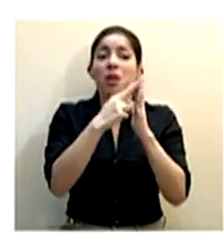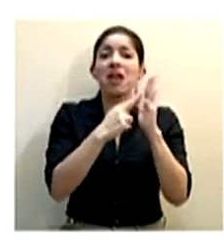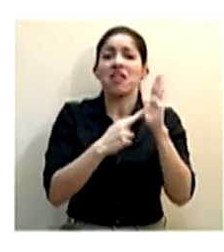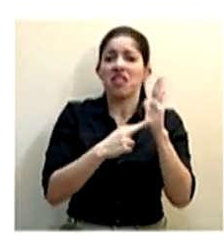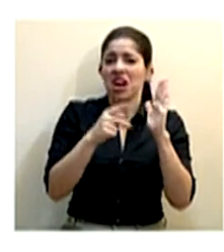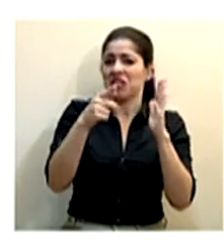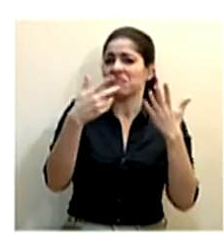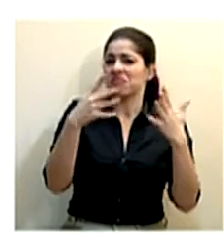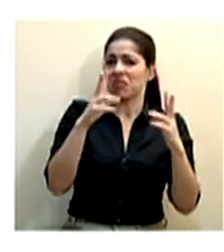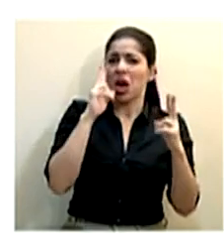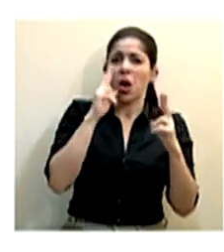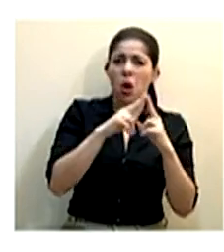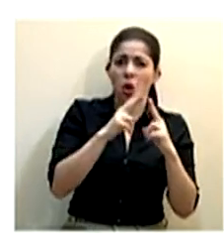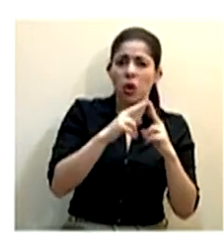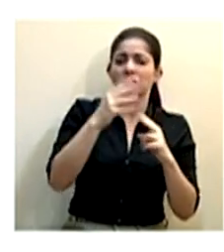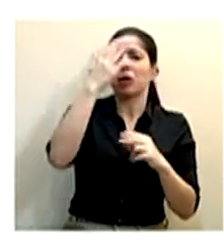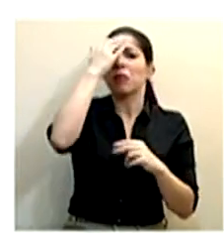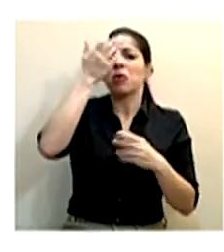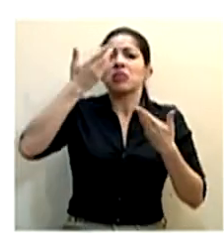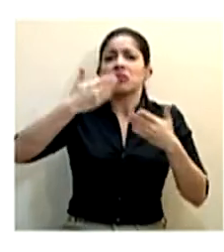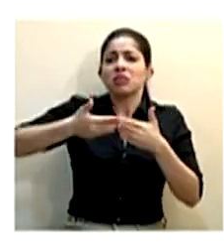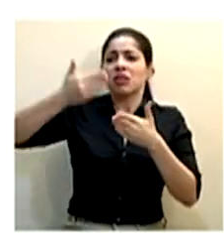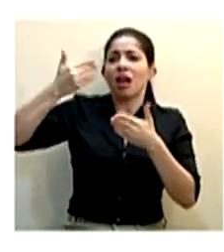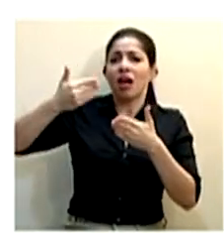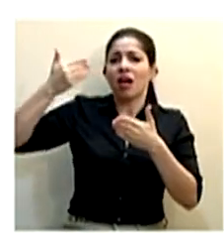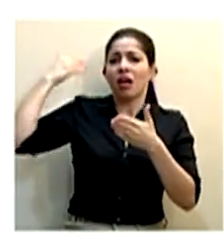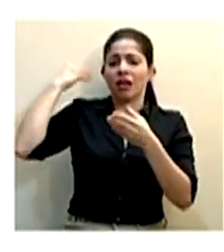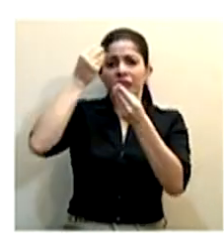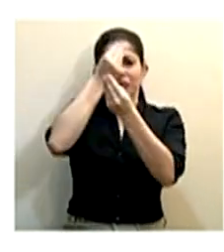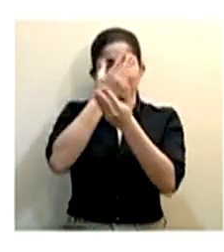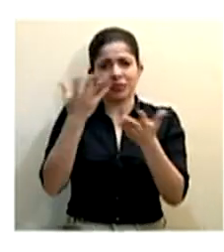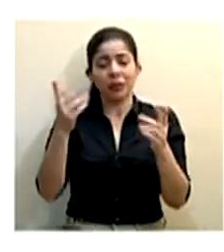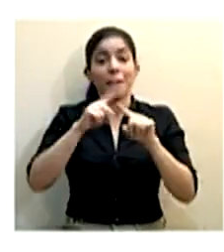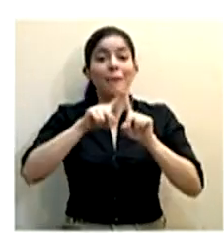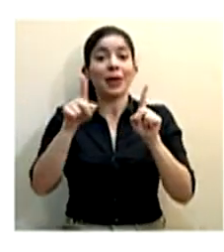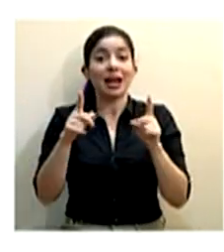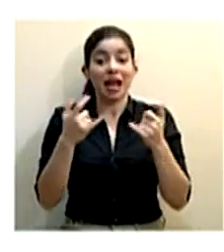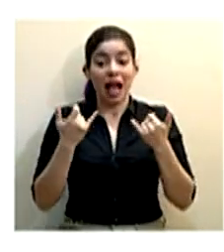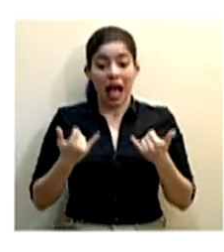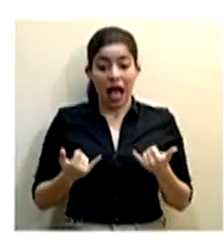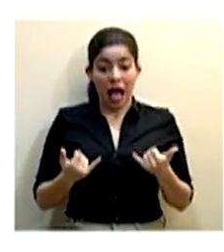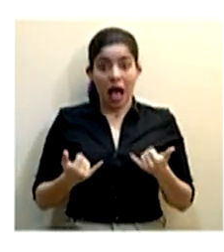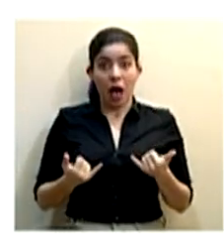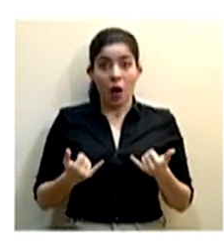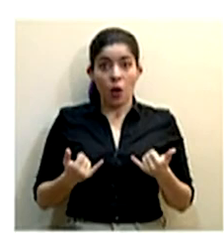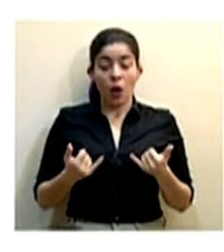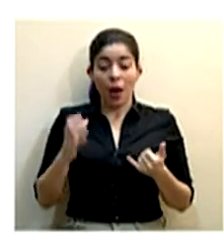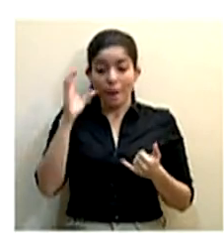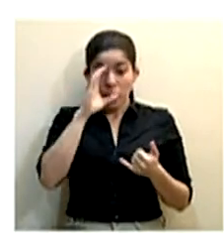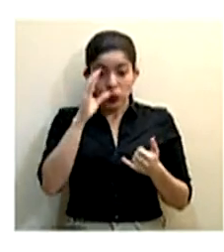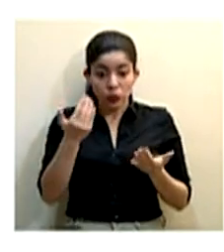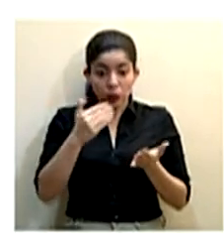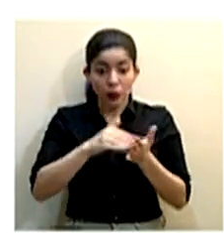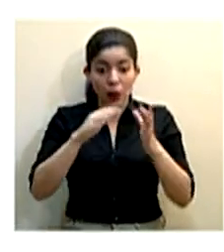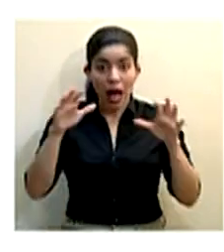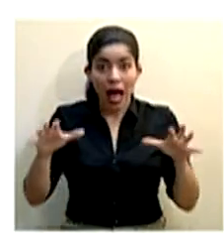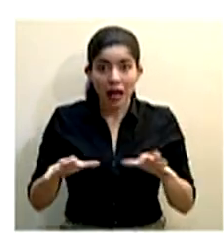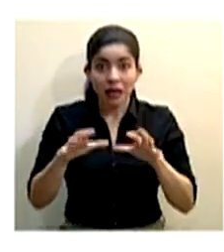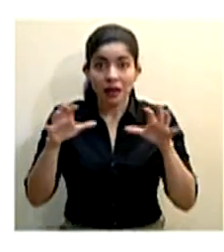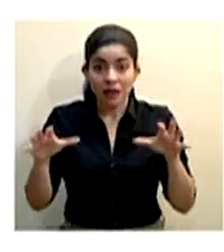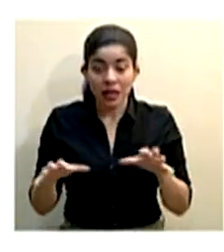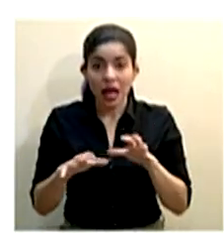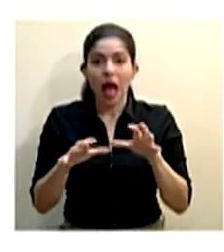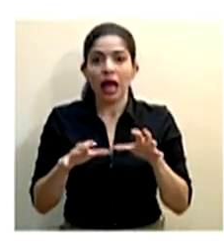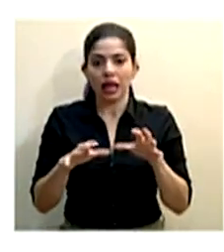las conocen porque las hemos venido indicando, pero debido a que estamos haciendo este encuadre de reactivación de actividades,